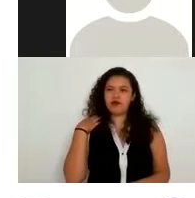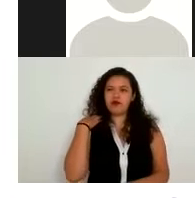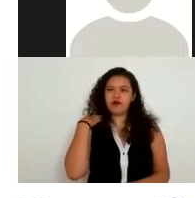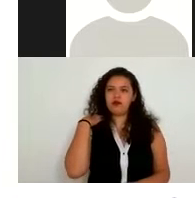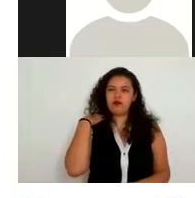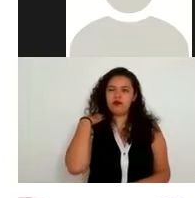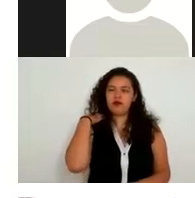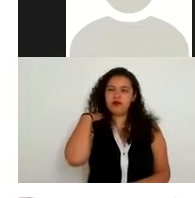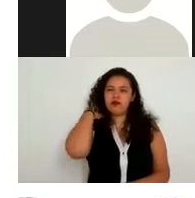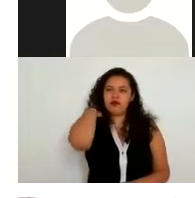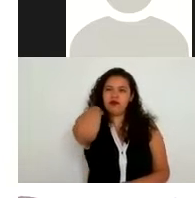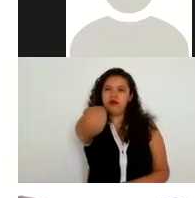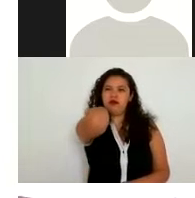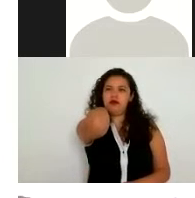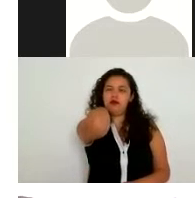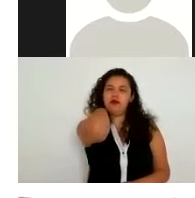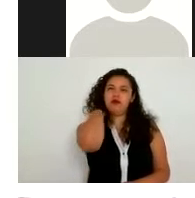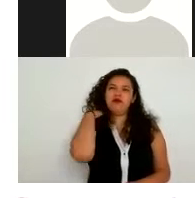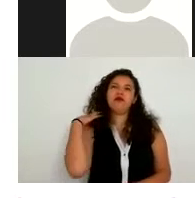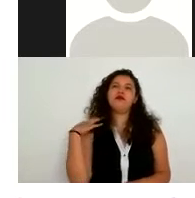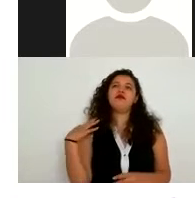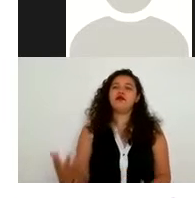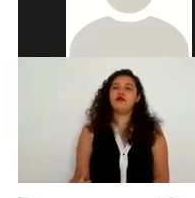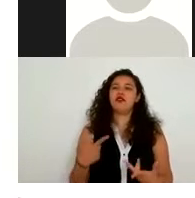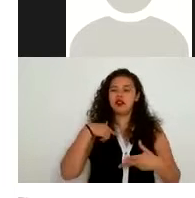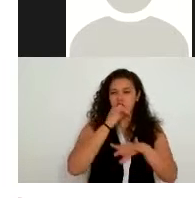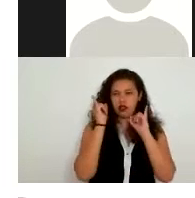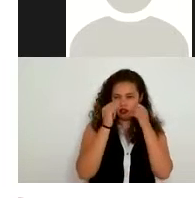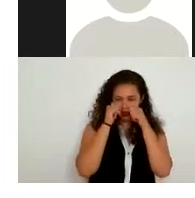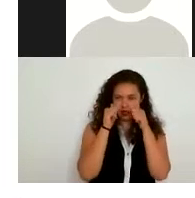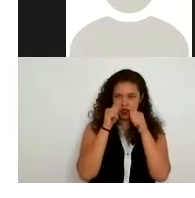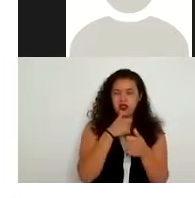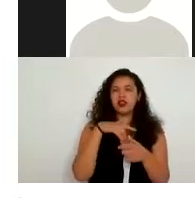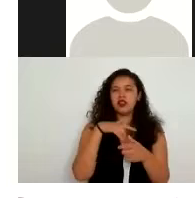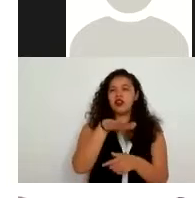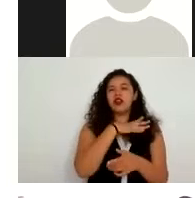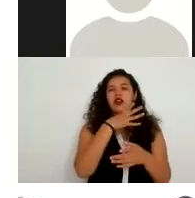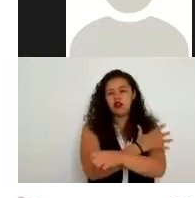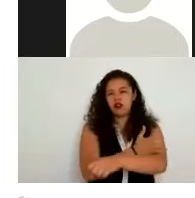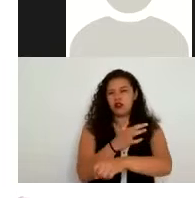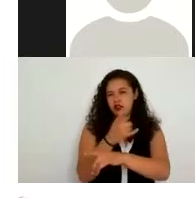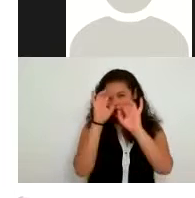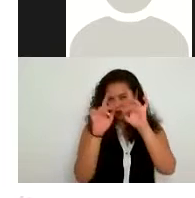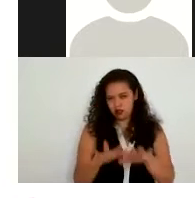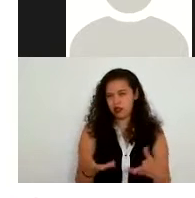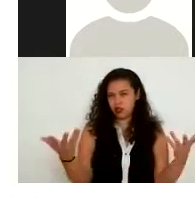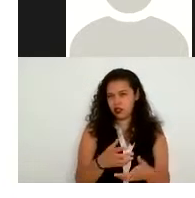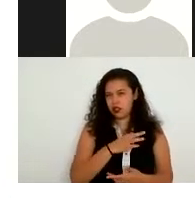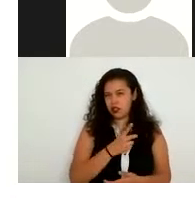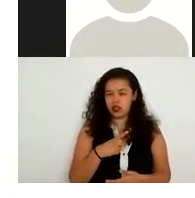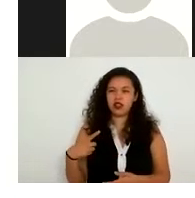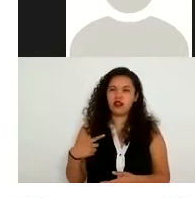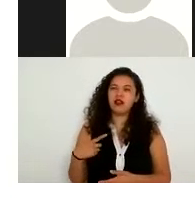asistencia tienen muchas muchas obligaciones entre las cuales se encuentran elaborar informes y muchas veces también alimentan